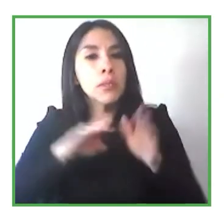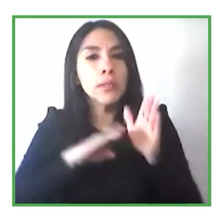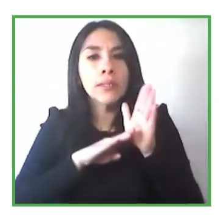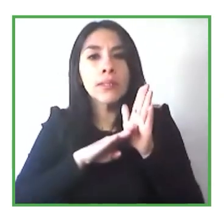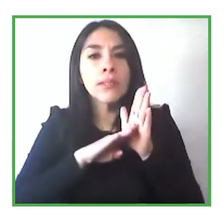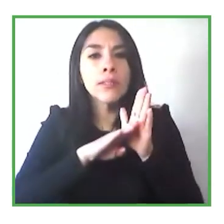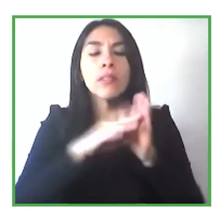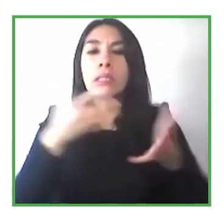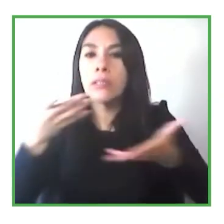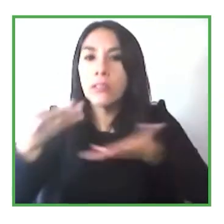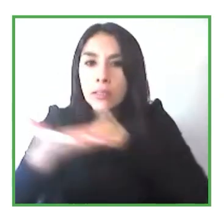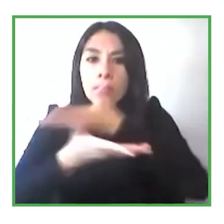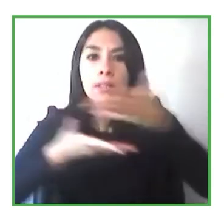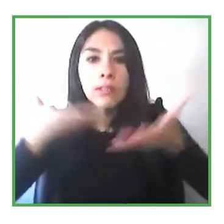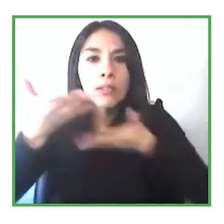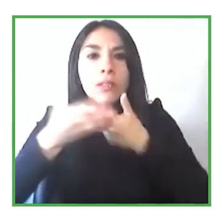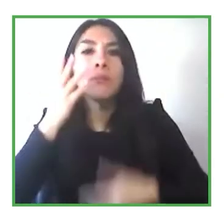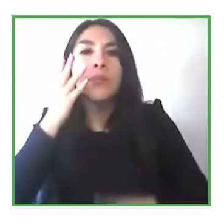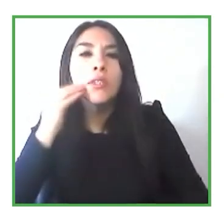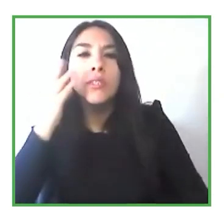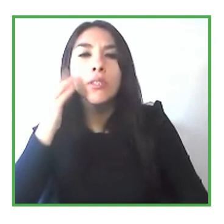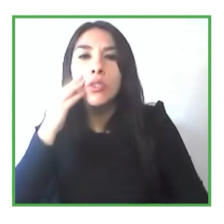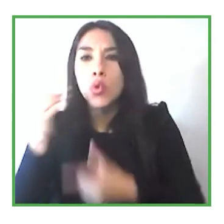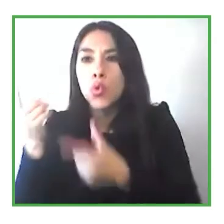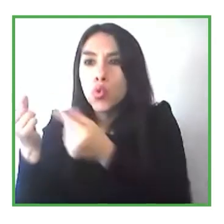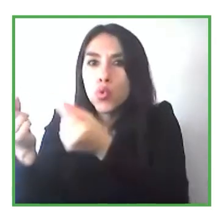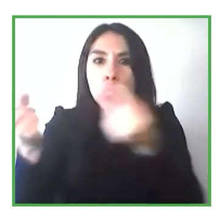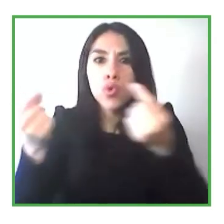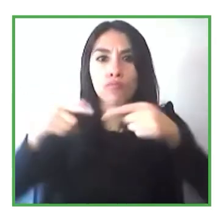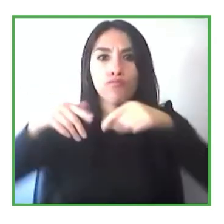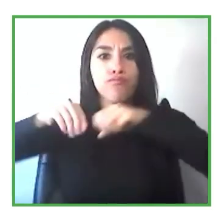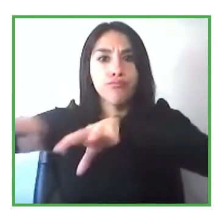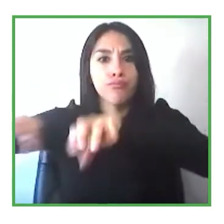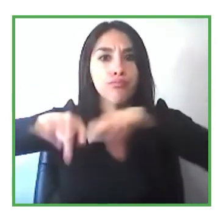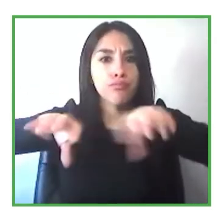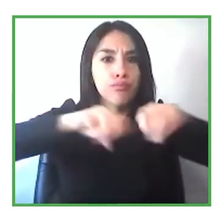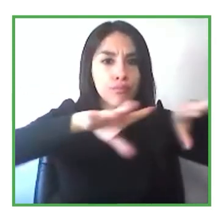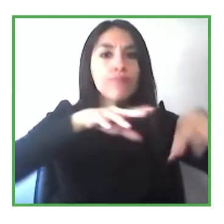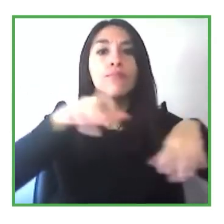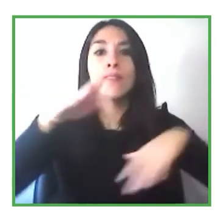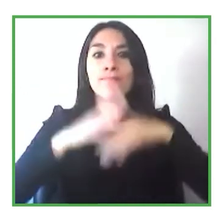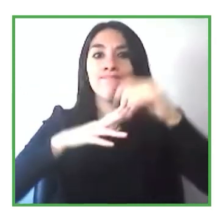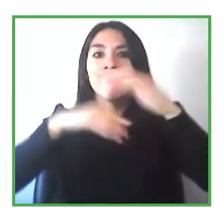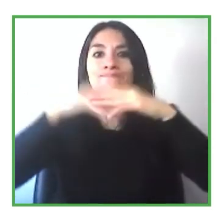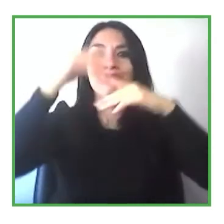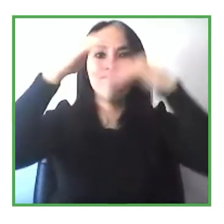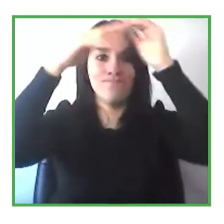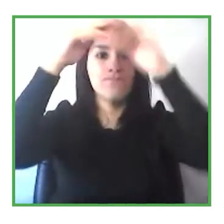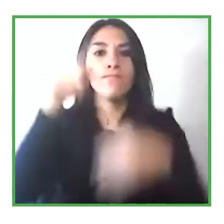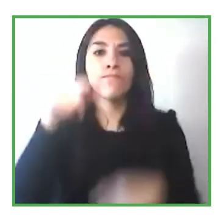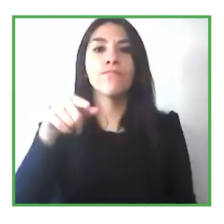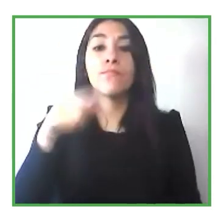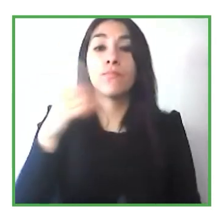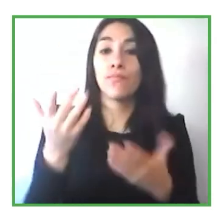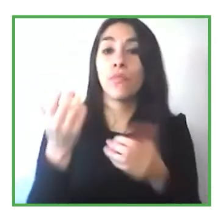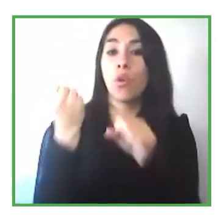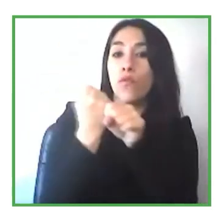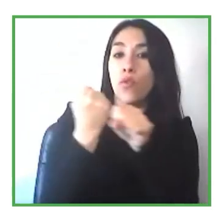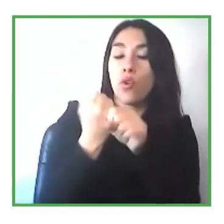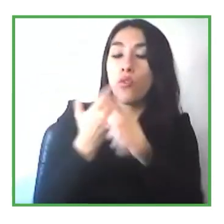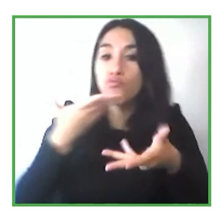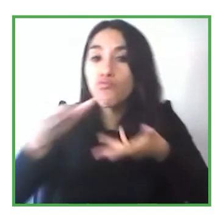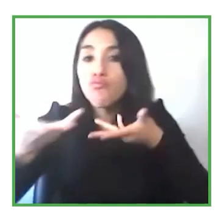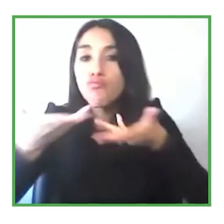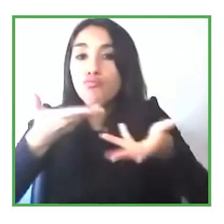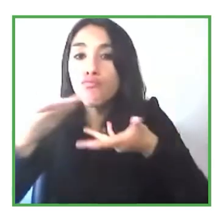formar esta red cuyo principal objetivo es trabajar en conjunto y ir conociendo prácticas diferentes